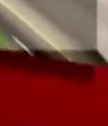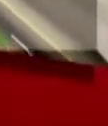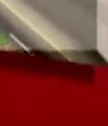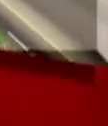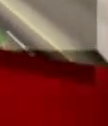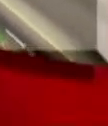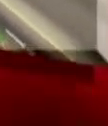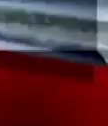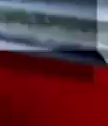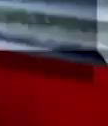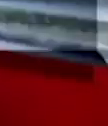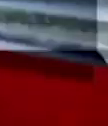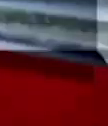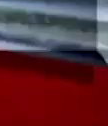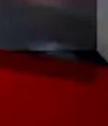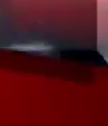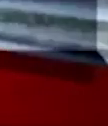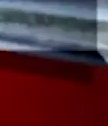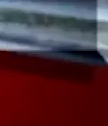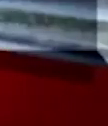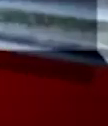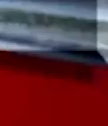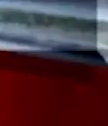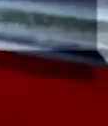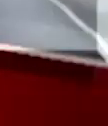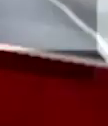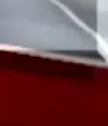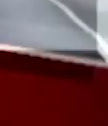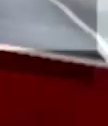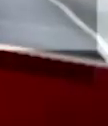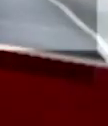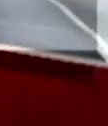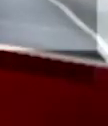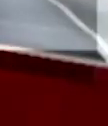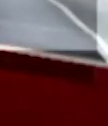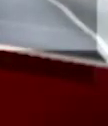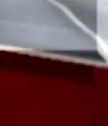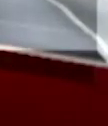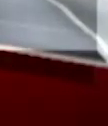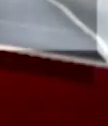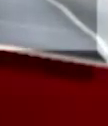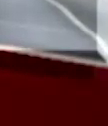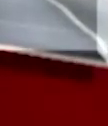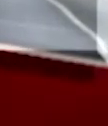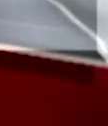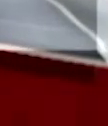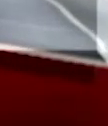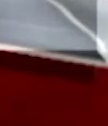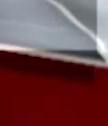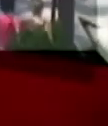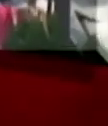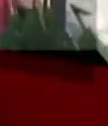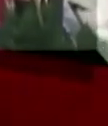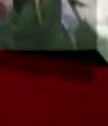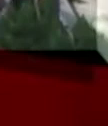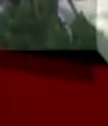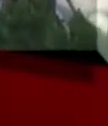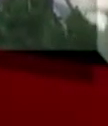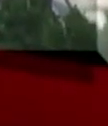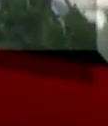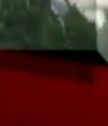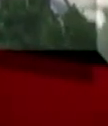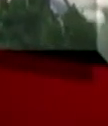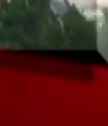Está lloviendo y ya no sé